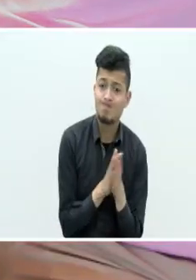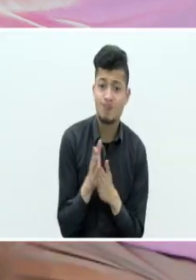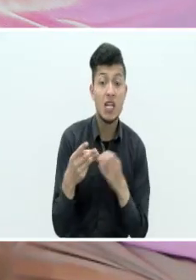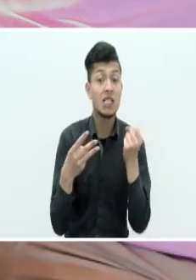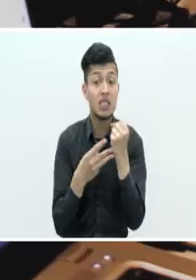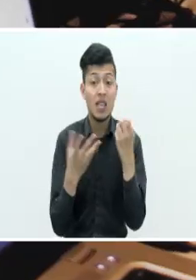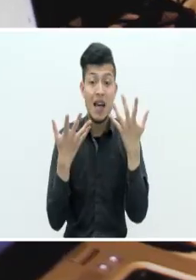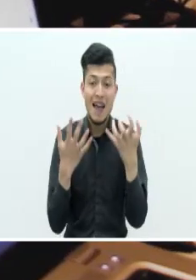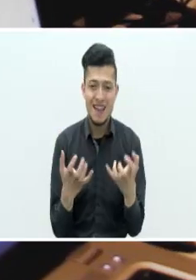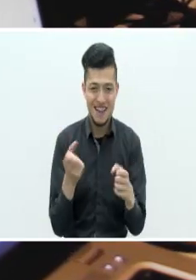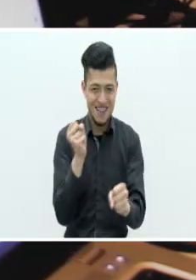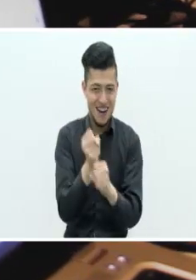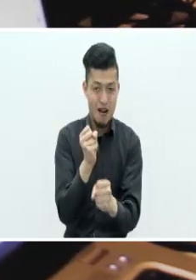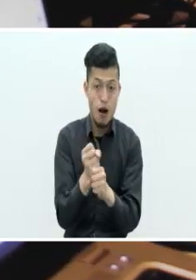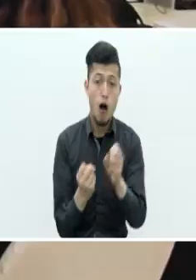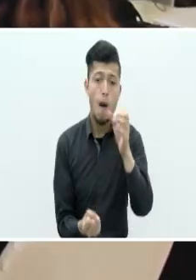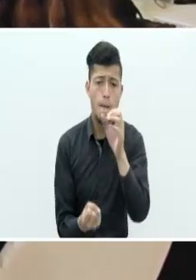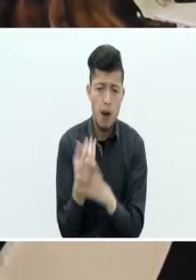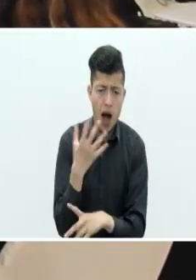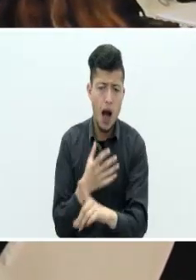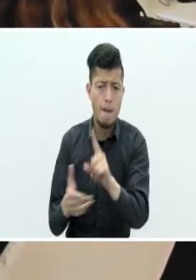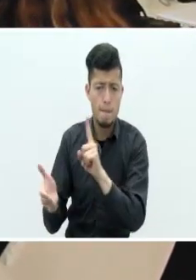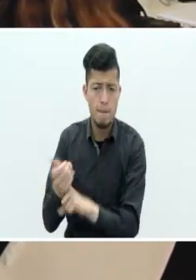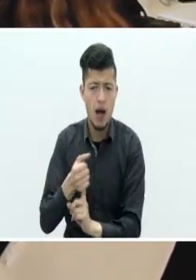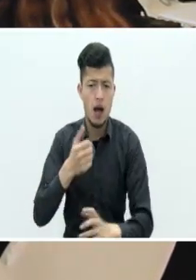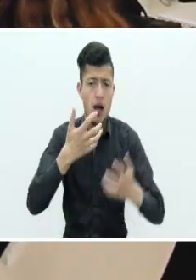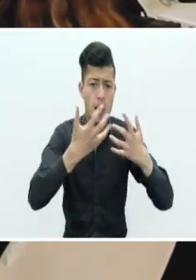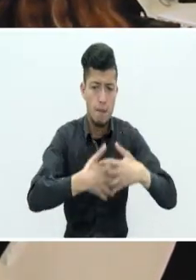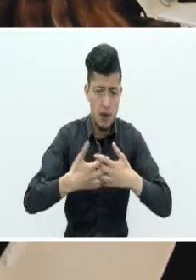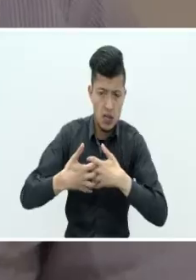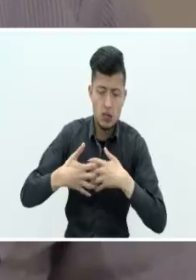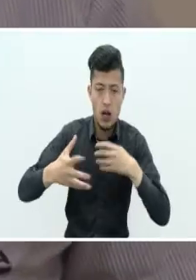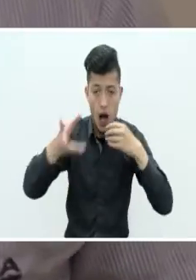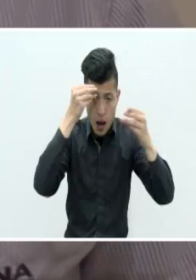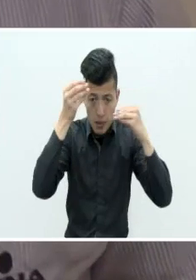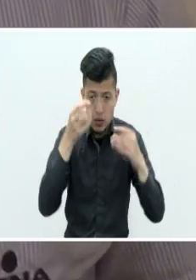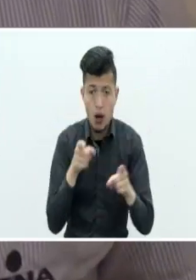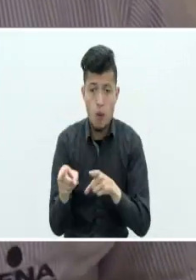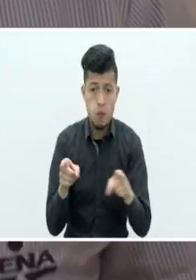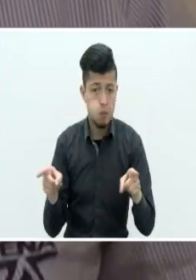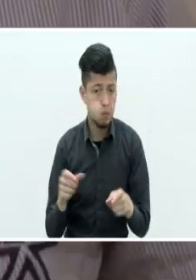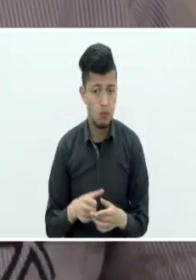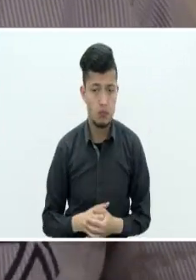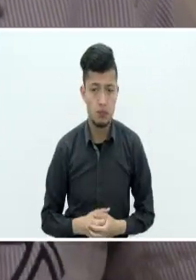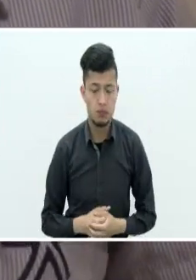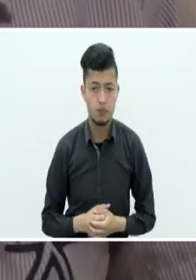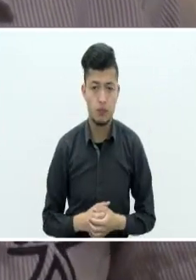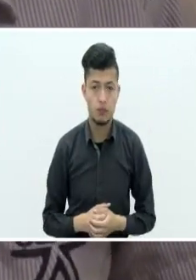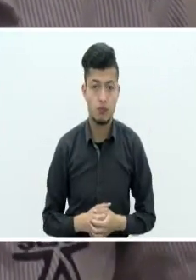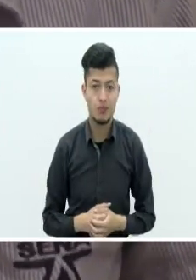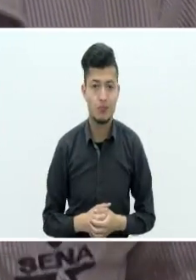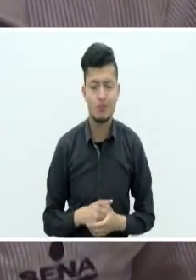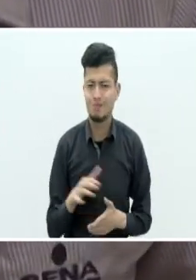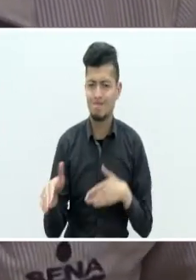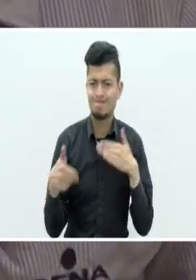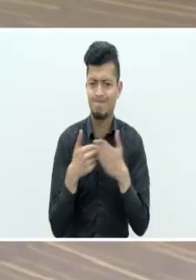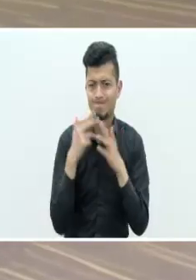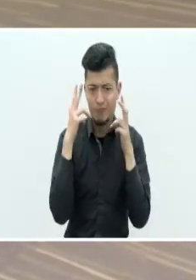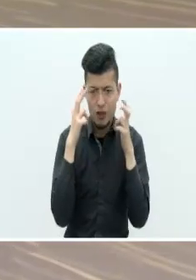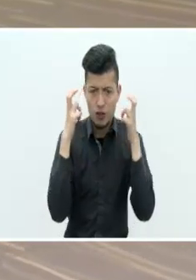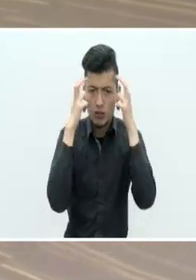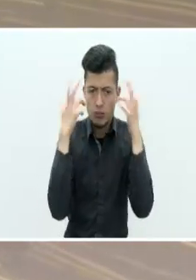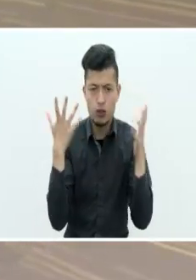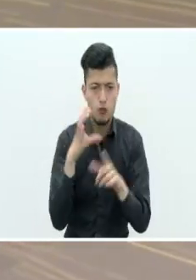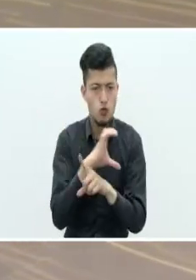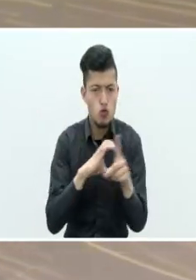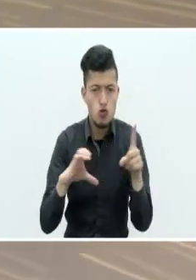conseguir un trabajo, crear empresas e implementar todo lo que estemos aprendiendo aquí. Llevarme todos los conocimientos con este choque cultural